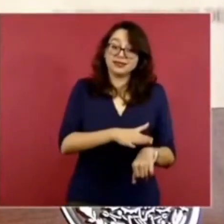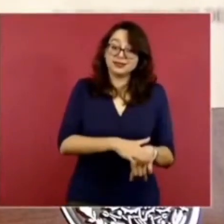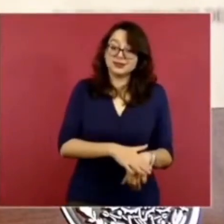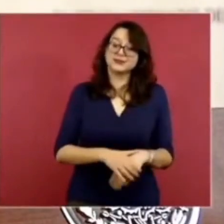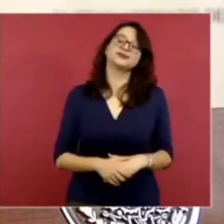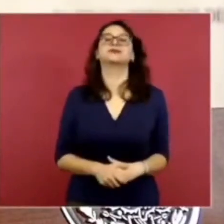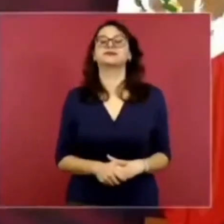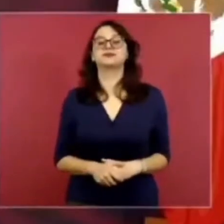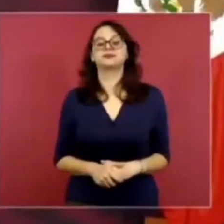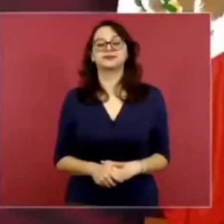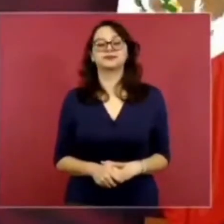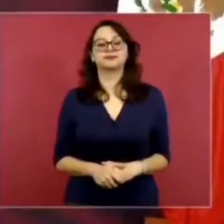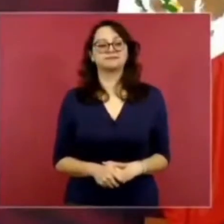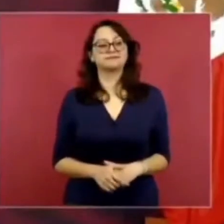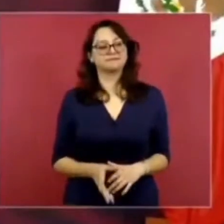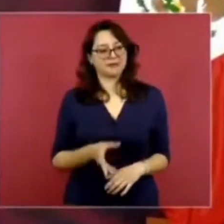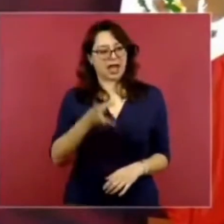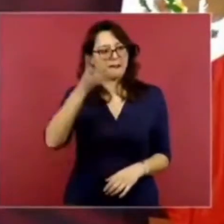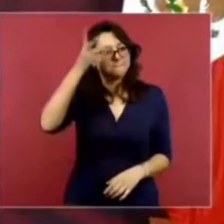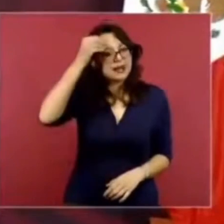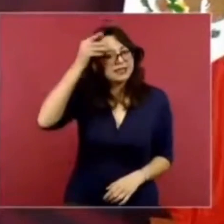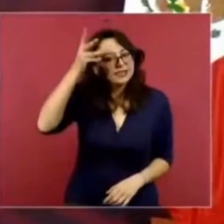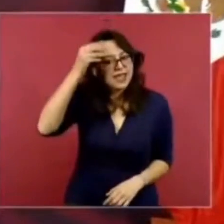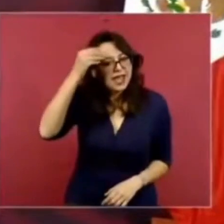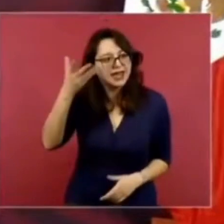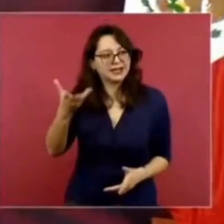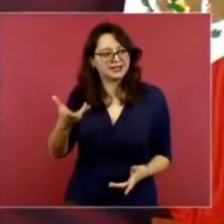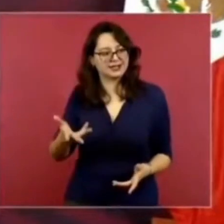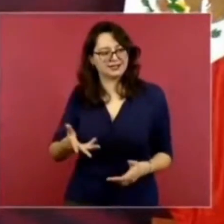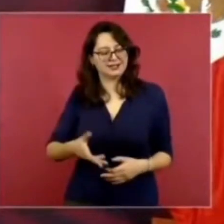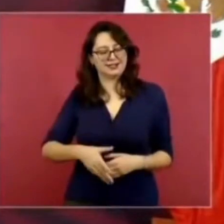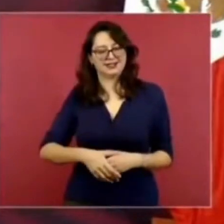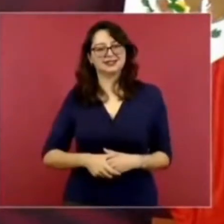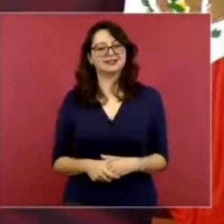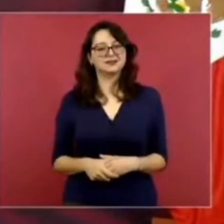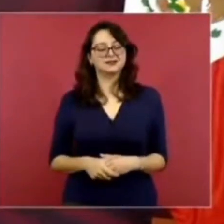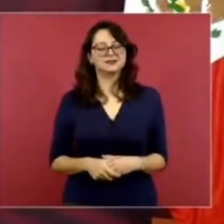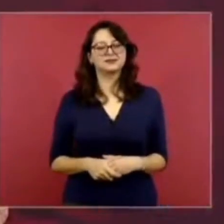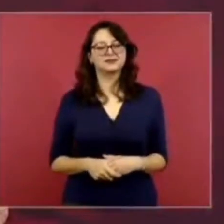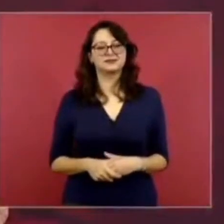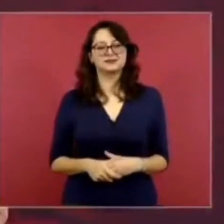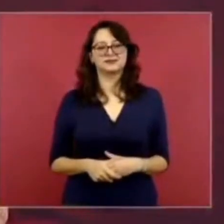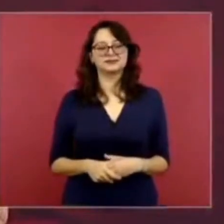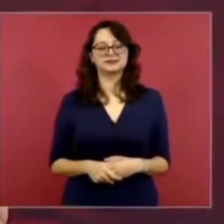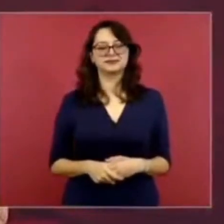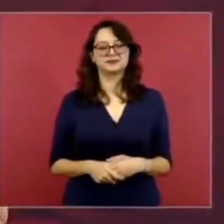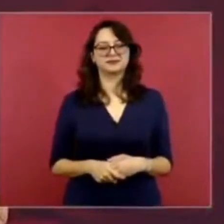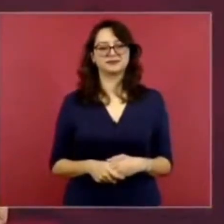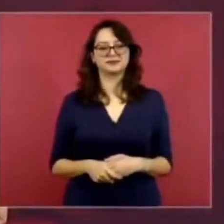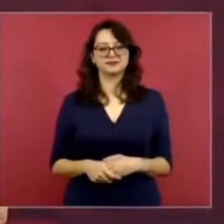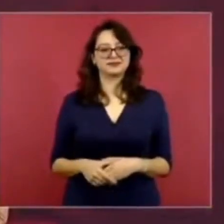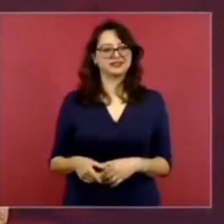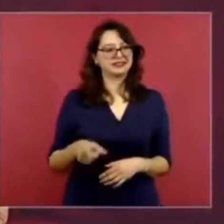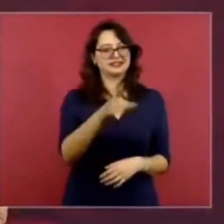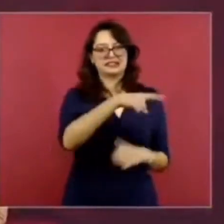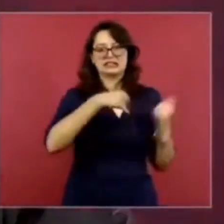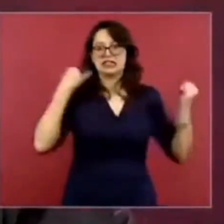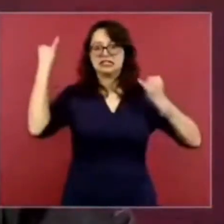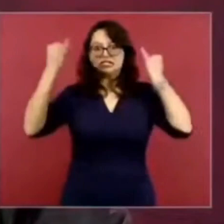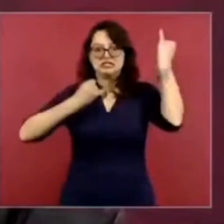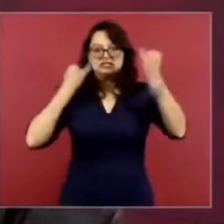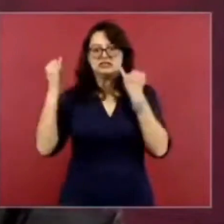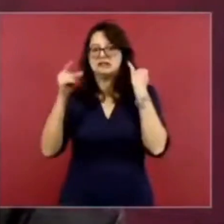vengan para que aprendan, porque también le han dado vuelo